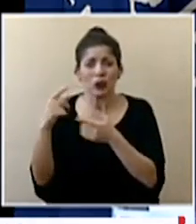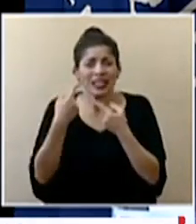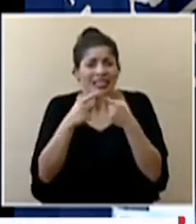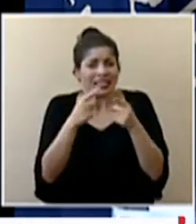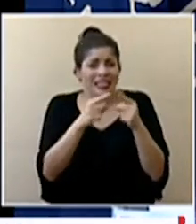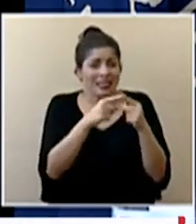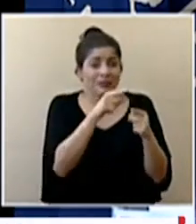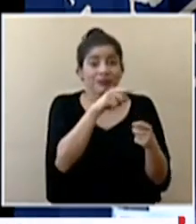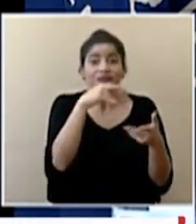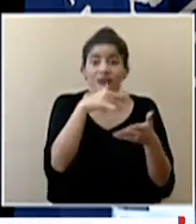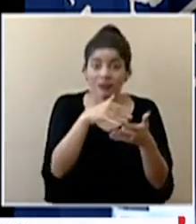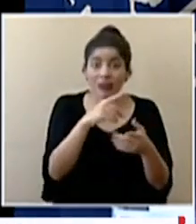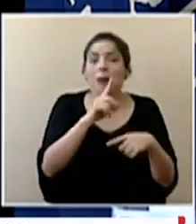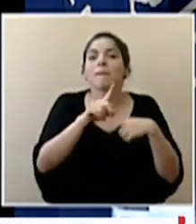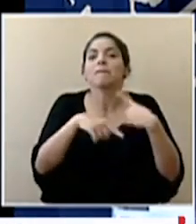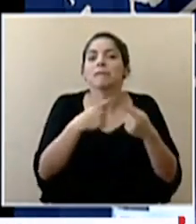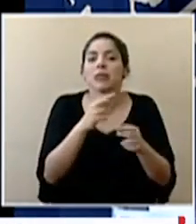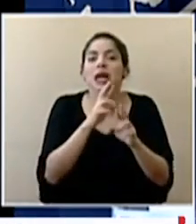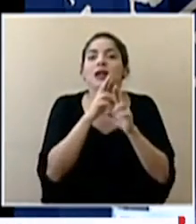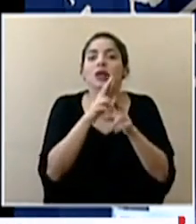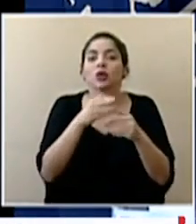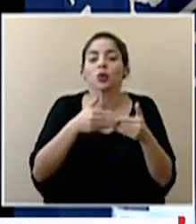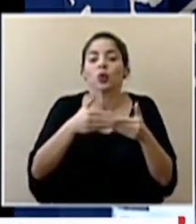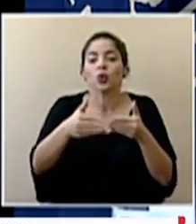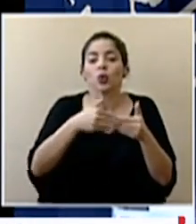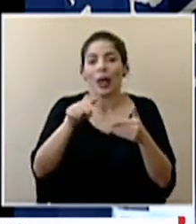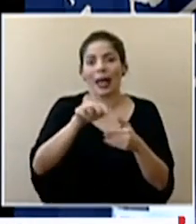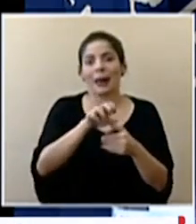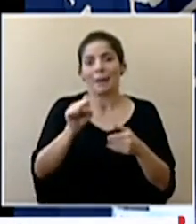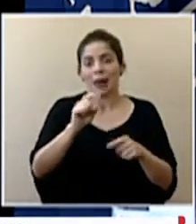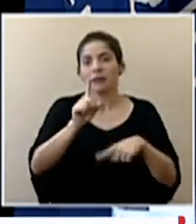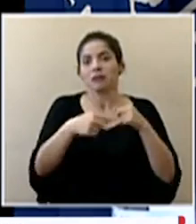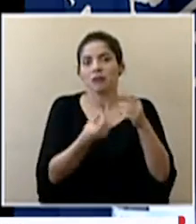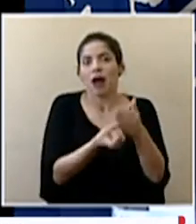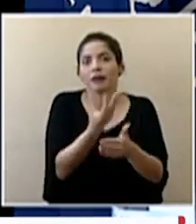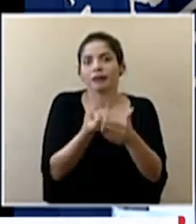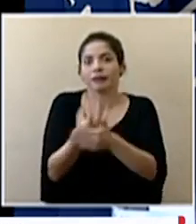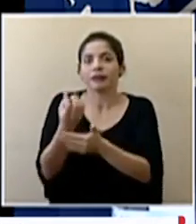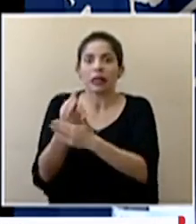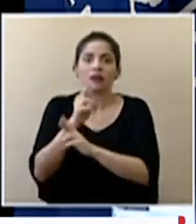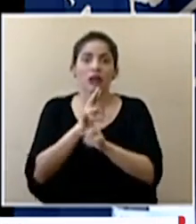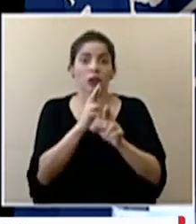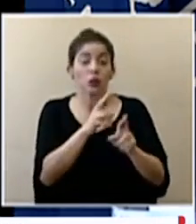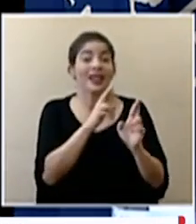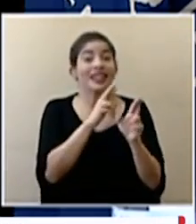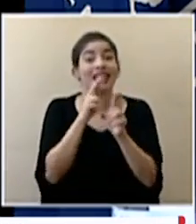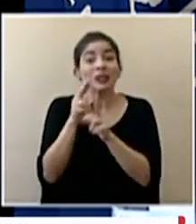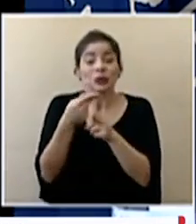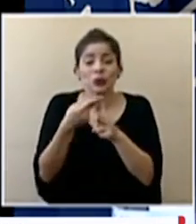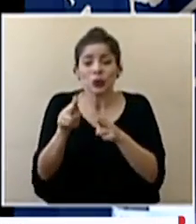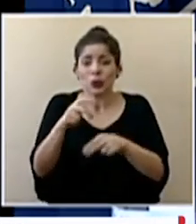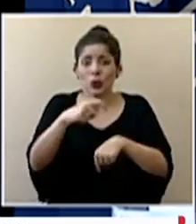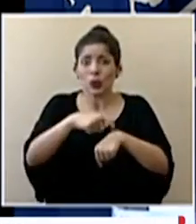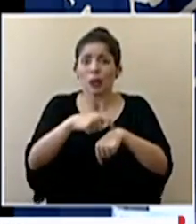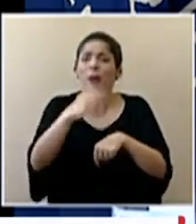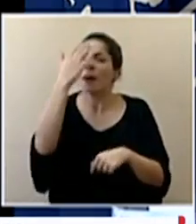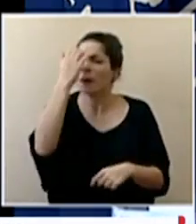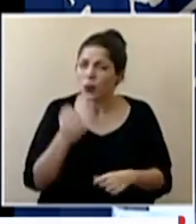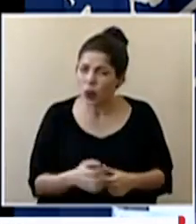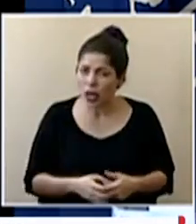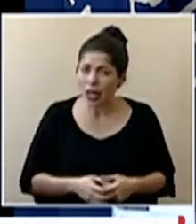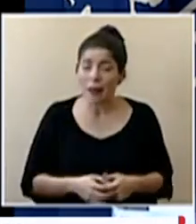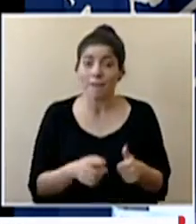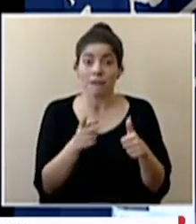de estos estudios se van a tener resultados este mes. Los resultados van a estar a tan corto plazo porque primero